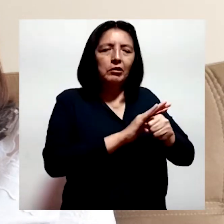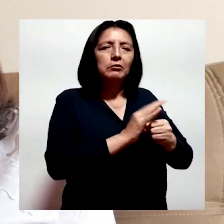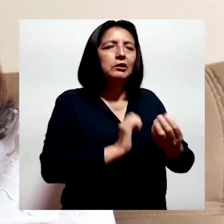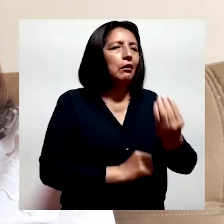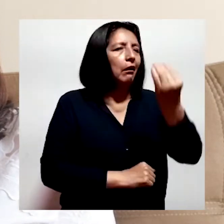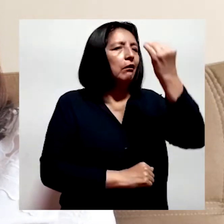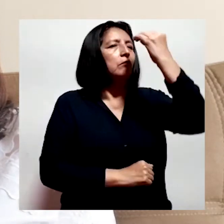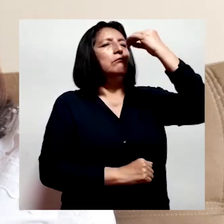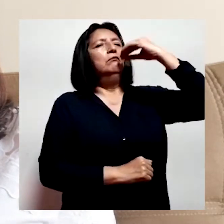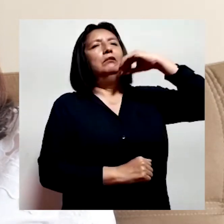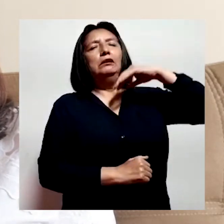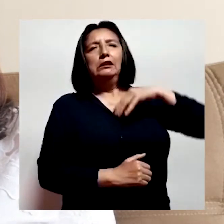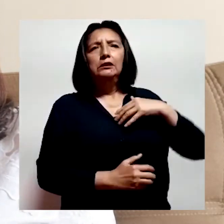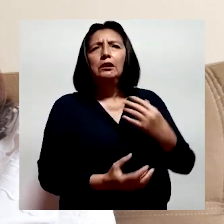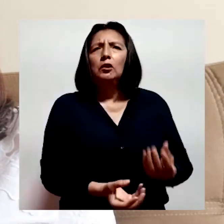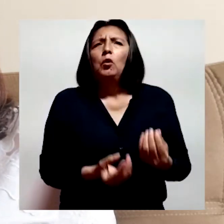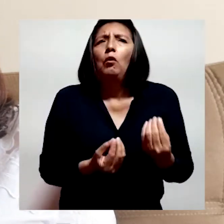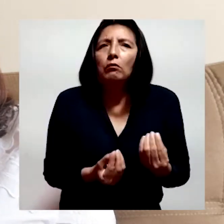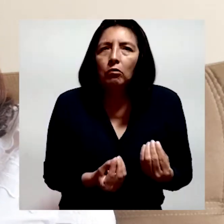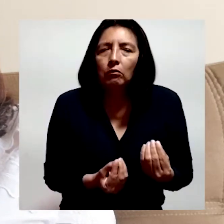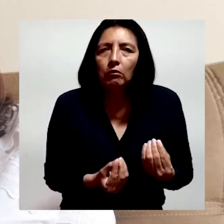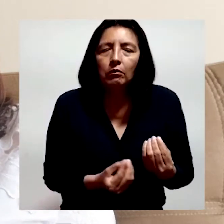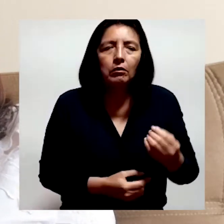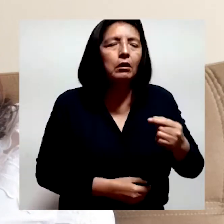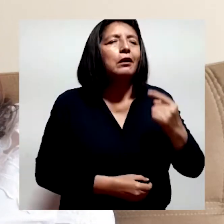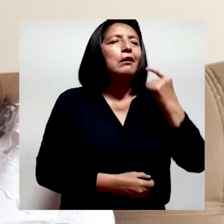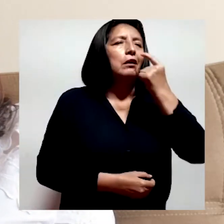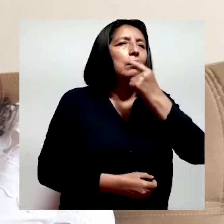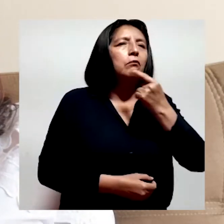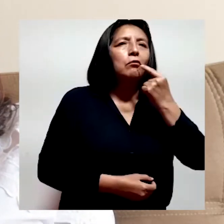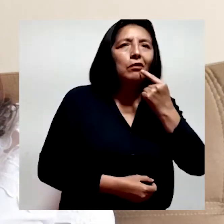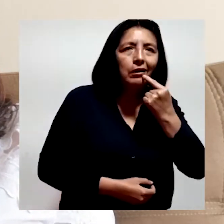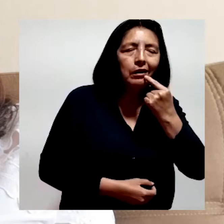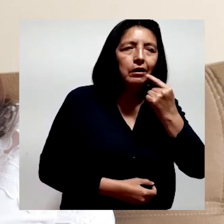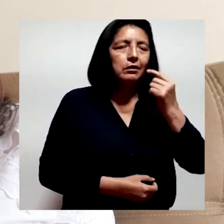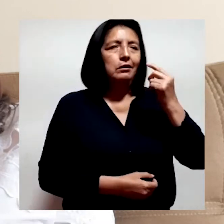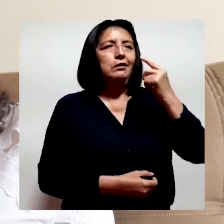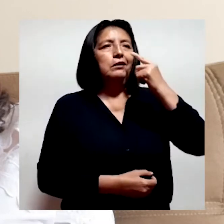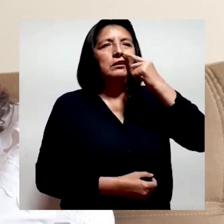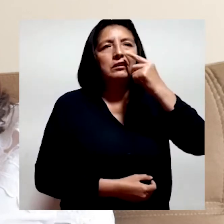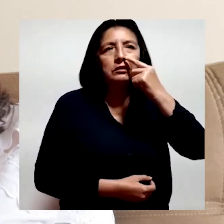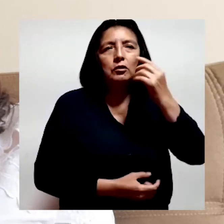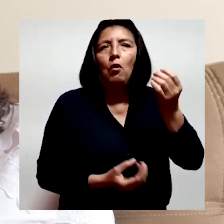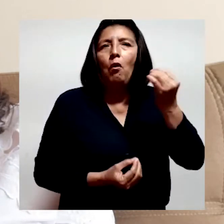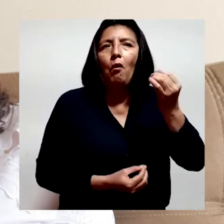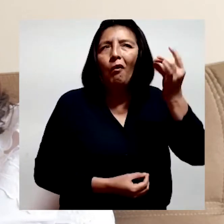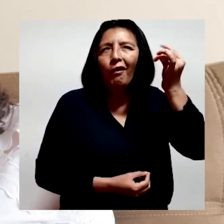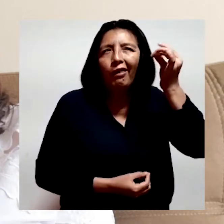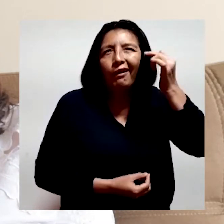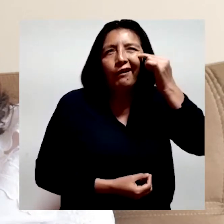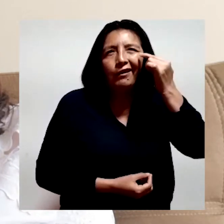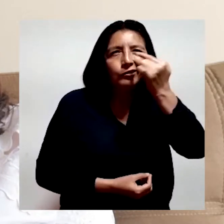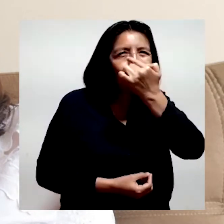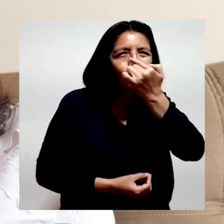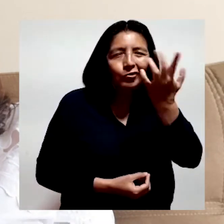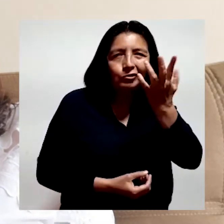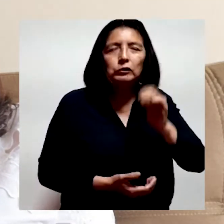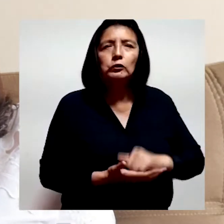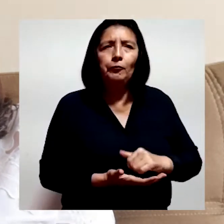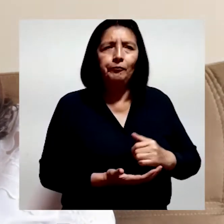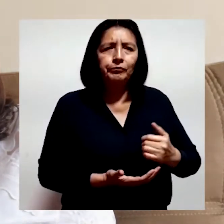respiratorias. ¿Y cómo sucede? A través de la boca, la nariz o la mucosa de los ojos.